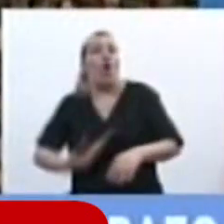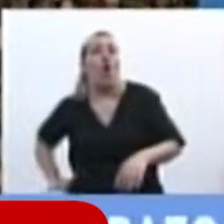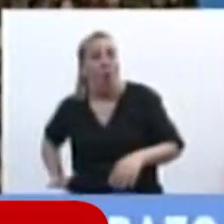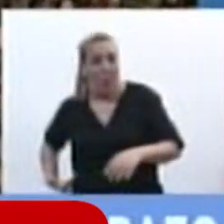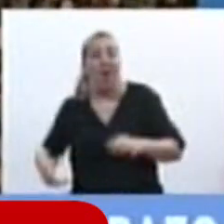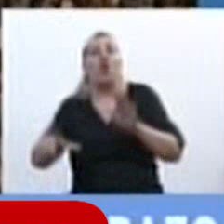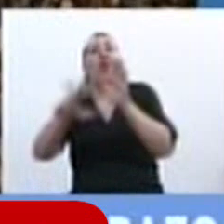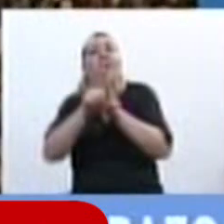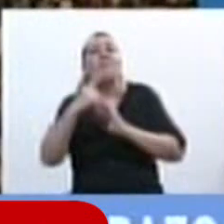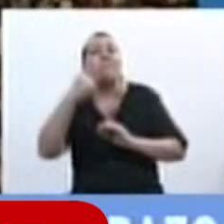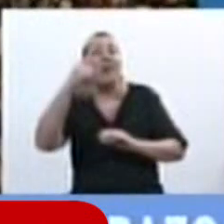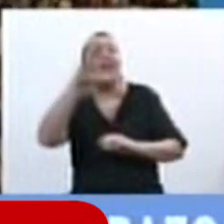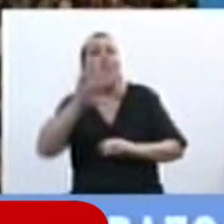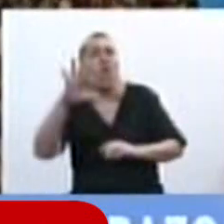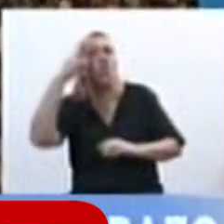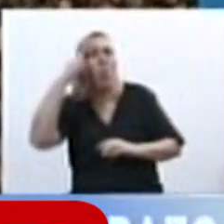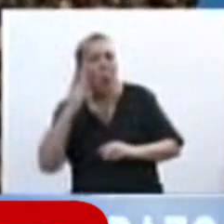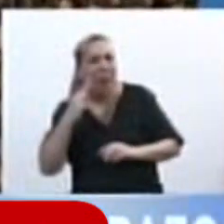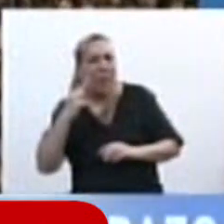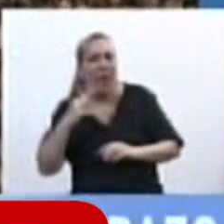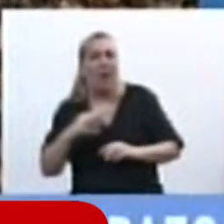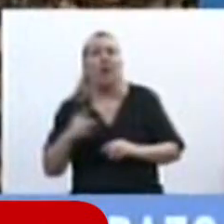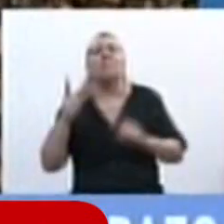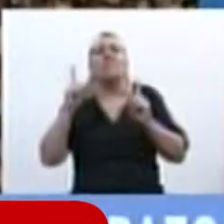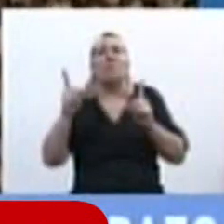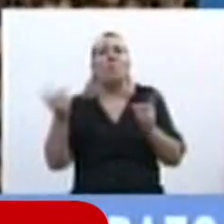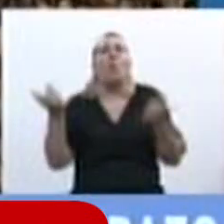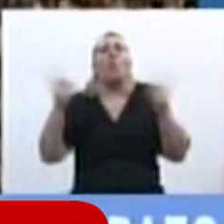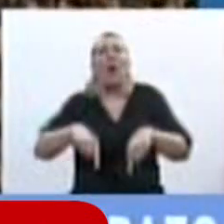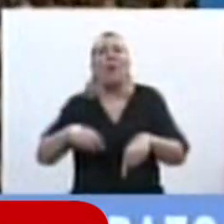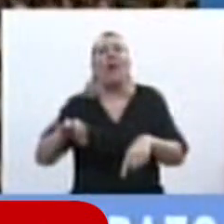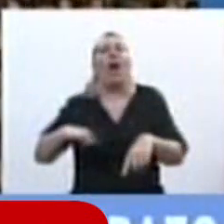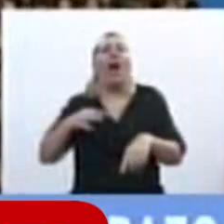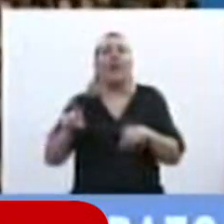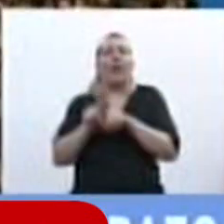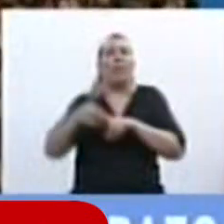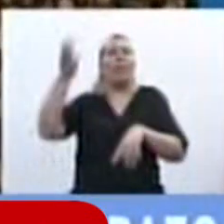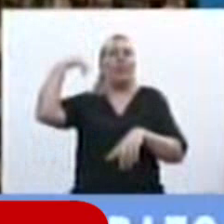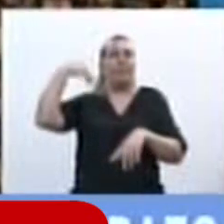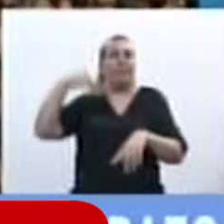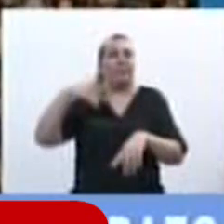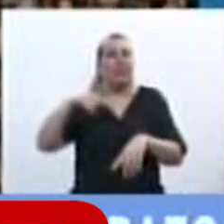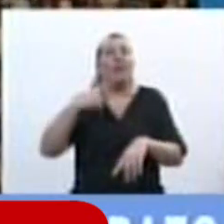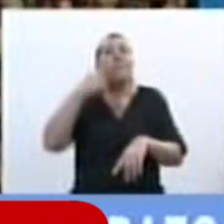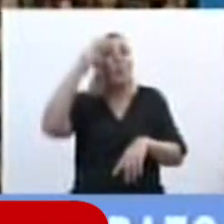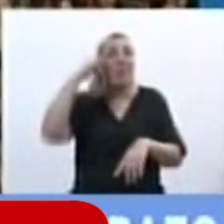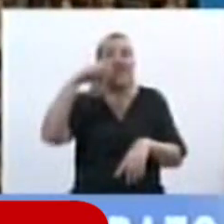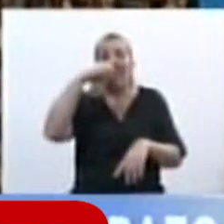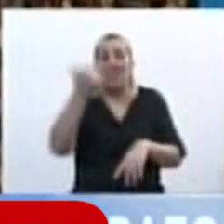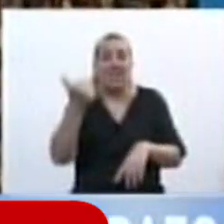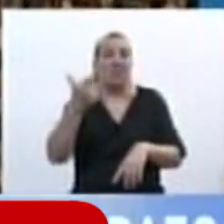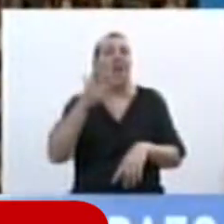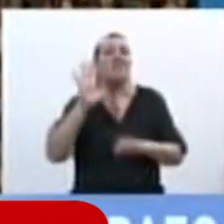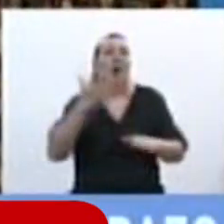con la ley 20.509, volvemos al año 21. En 1976, con la